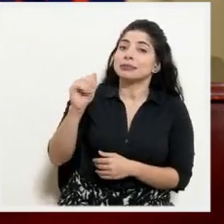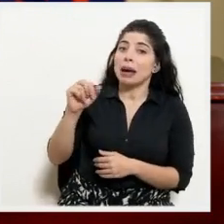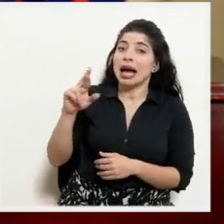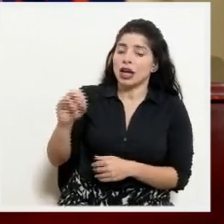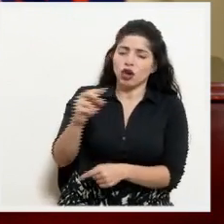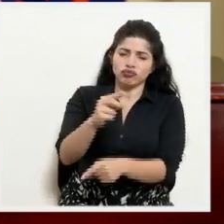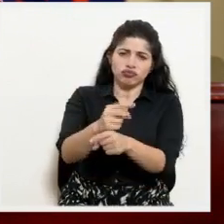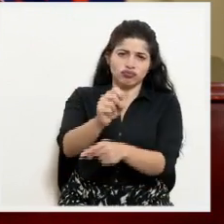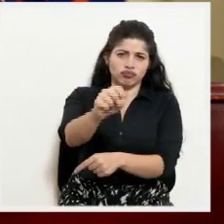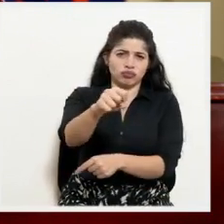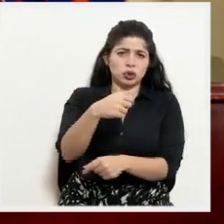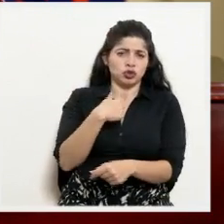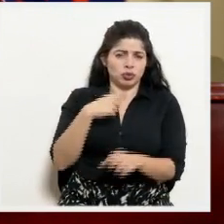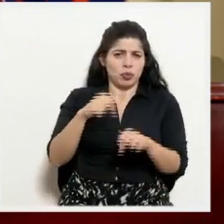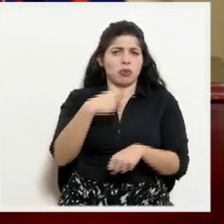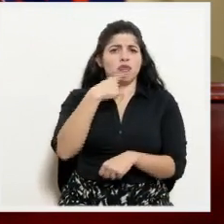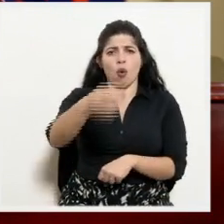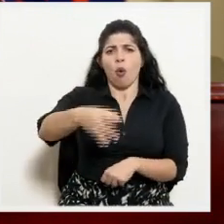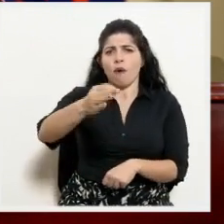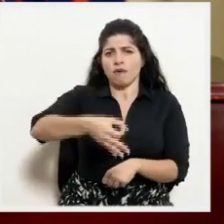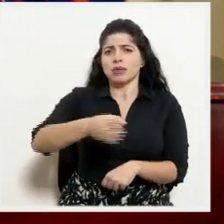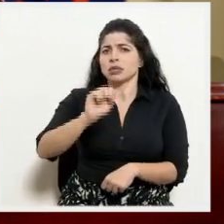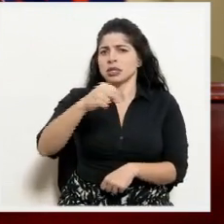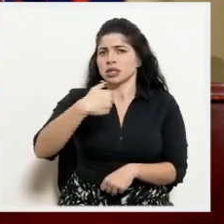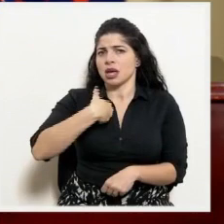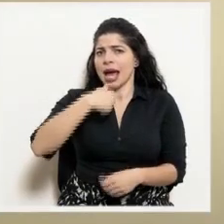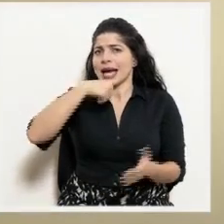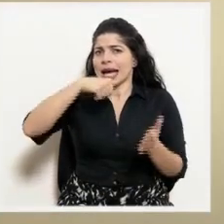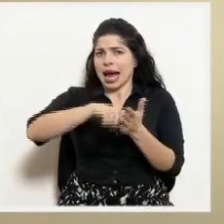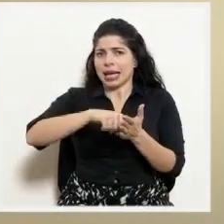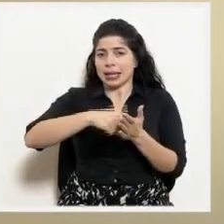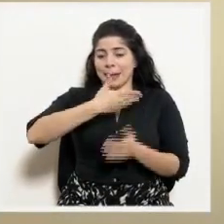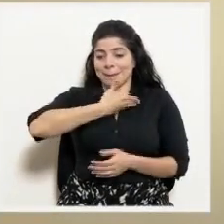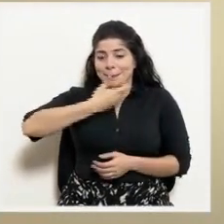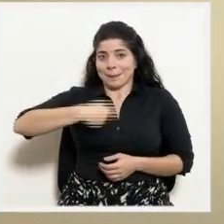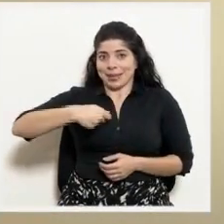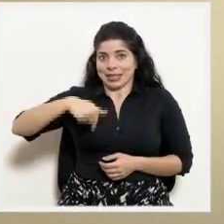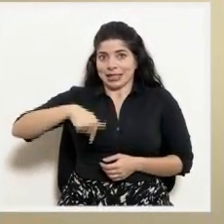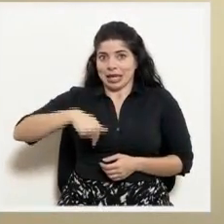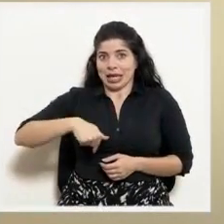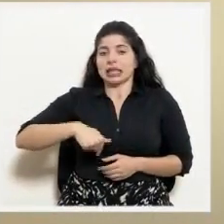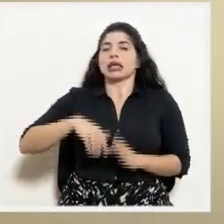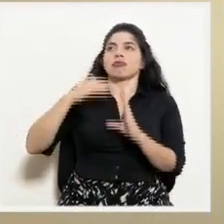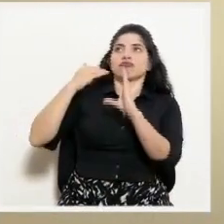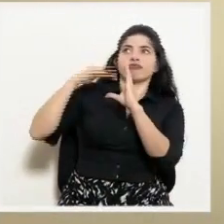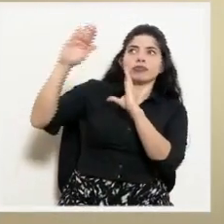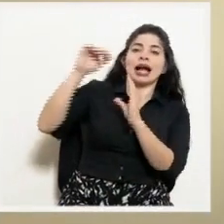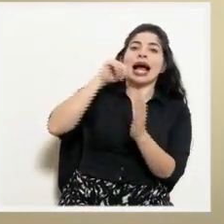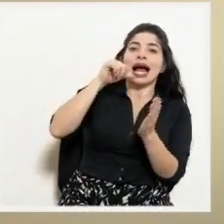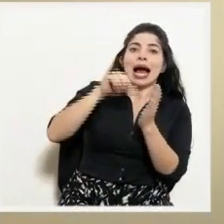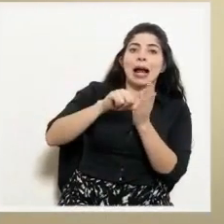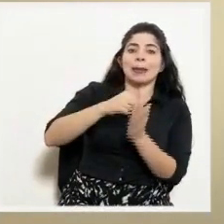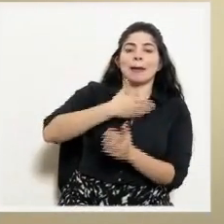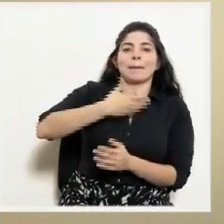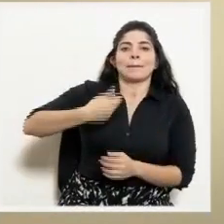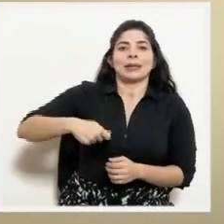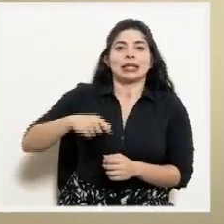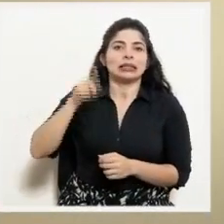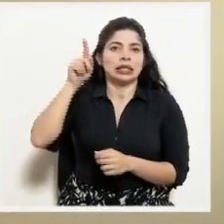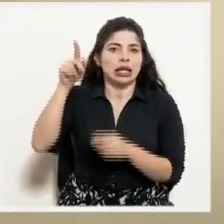Efectivamente, le puedo confirmar que existe una carta del Presidente de la República enviada al Presidente de los Estados Unidos de América